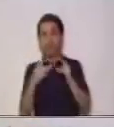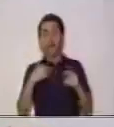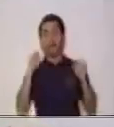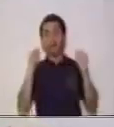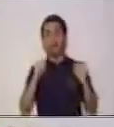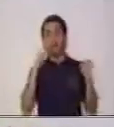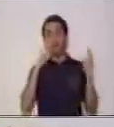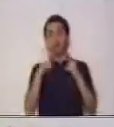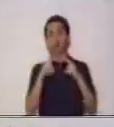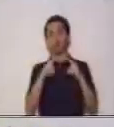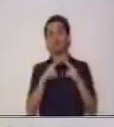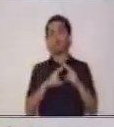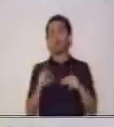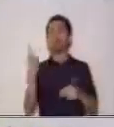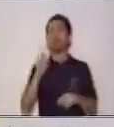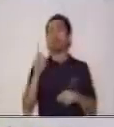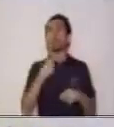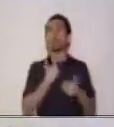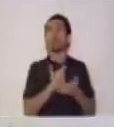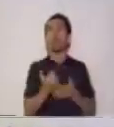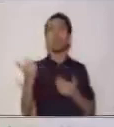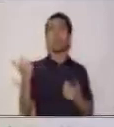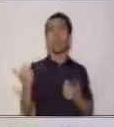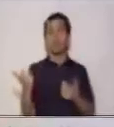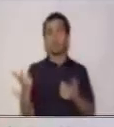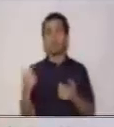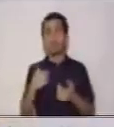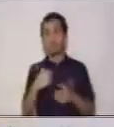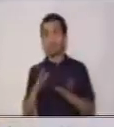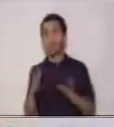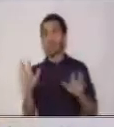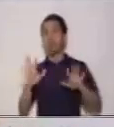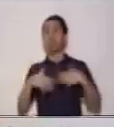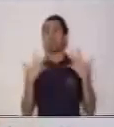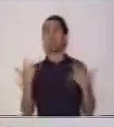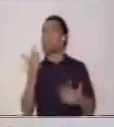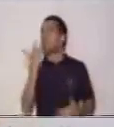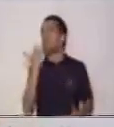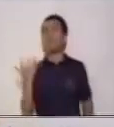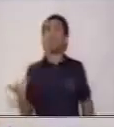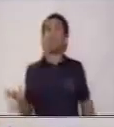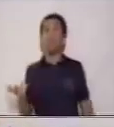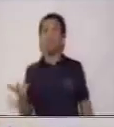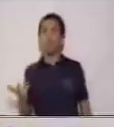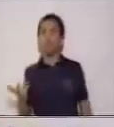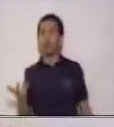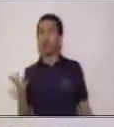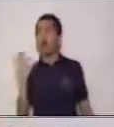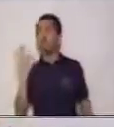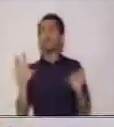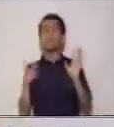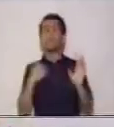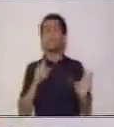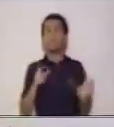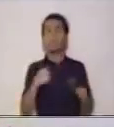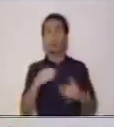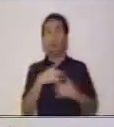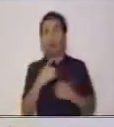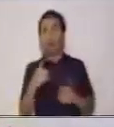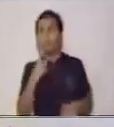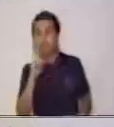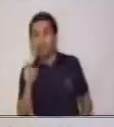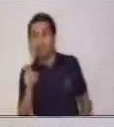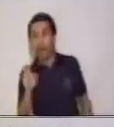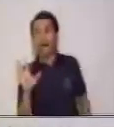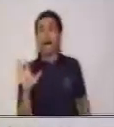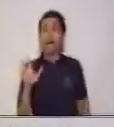conocer entonces dónde puedo adquirirlo y cuál es su precio, aunque a veces sea solo por preguntar, porque